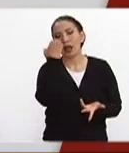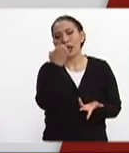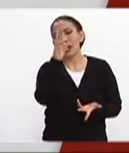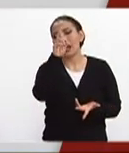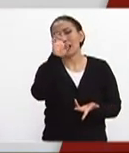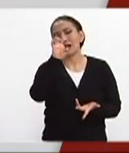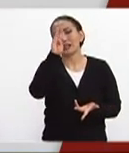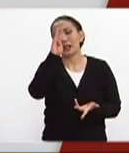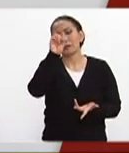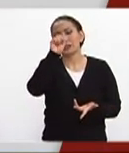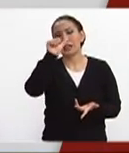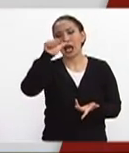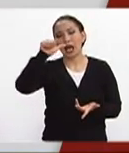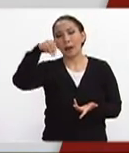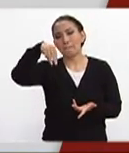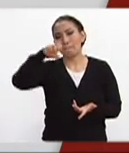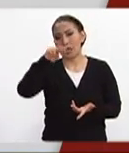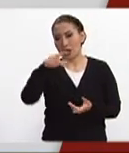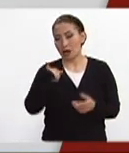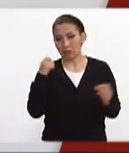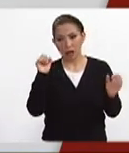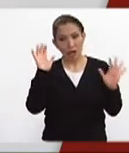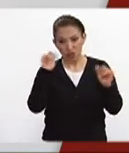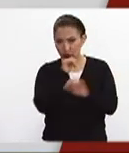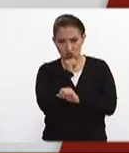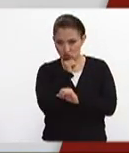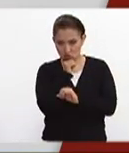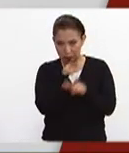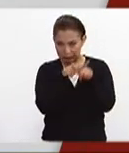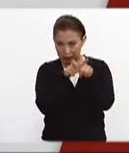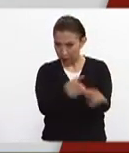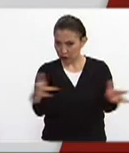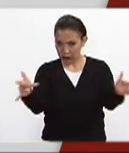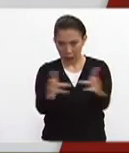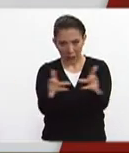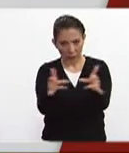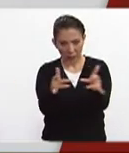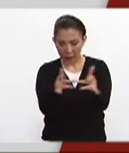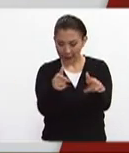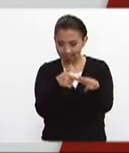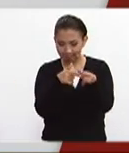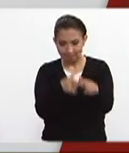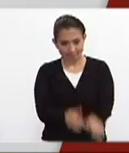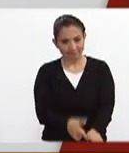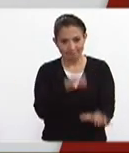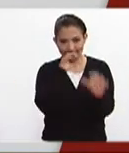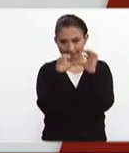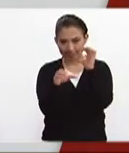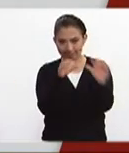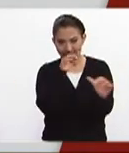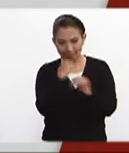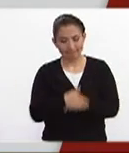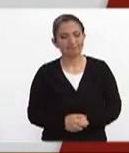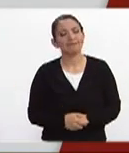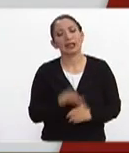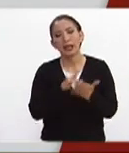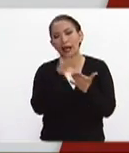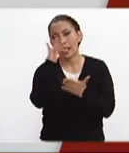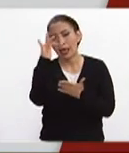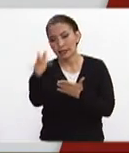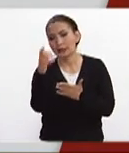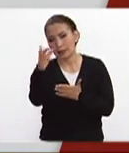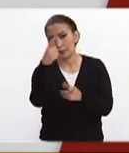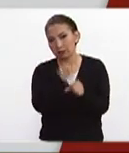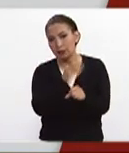Enrique Repsamen no nos despedimos nos mantenemos en permanente comunicación pero gracias